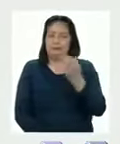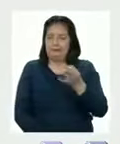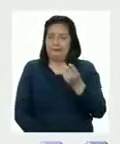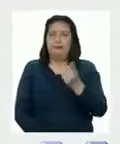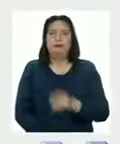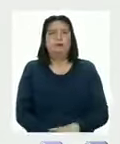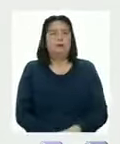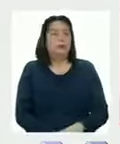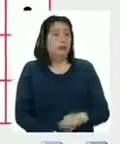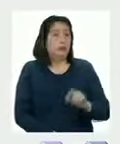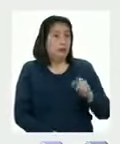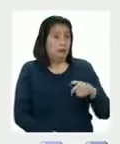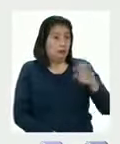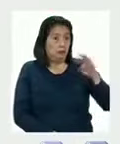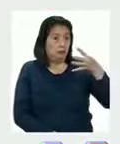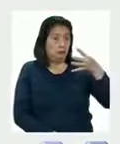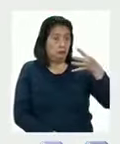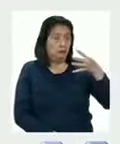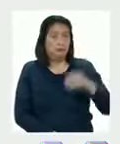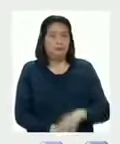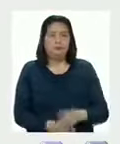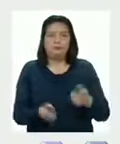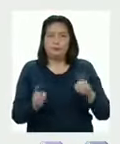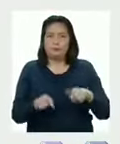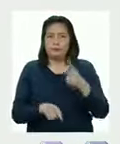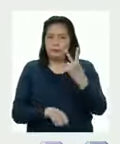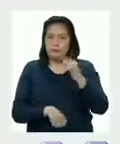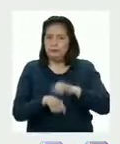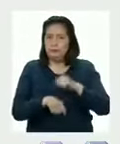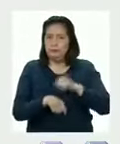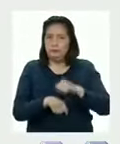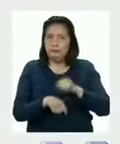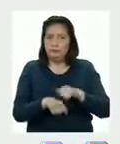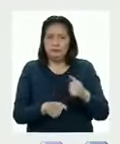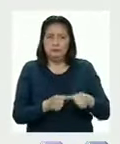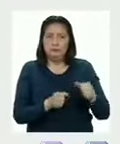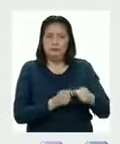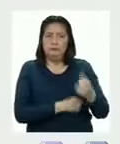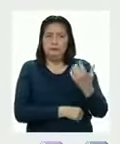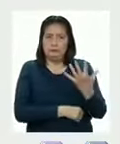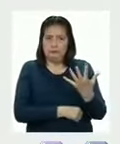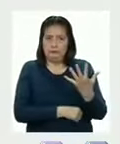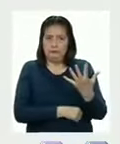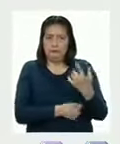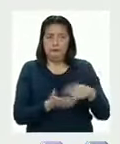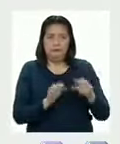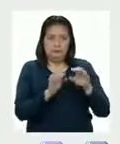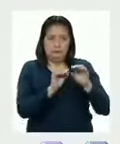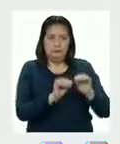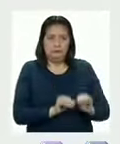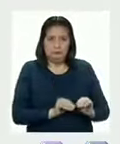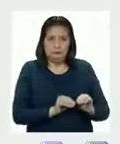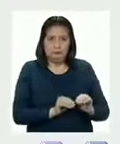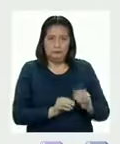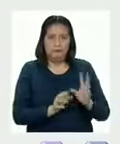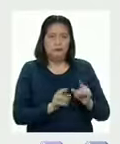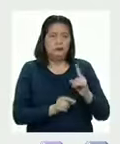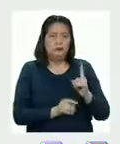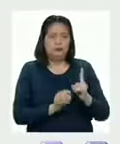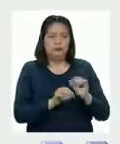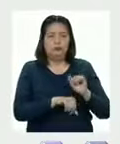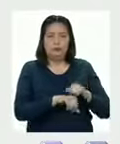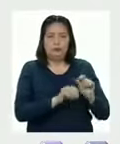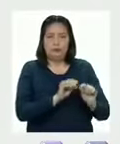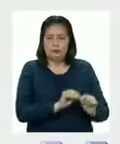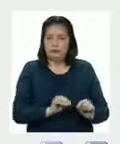Perfecto Y ahora la situación cuatro Cuando hay dos piedritas en la casilla del cinco Se retiran las piedritas y se reemplazan